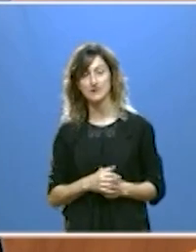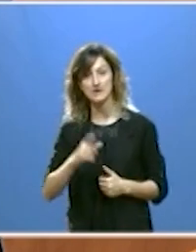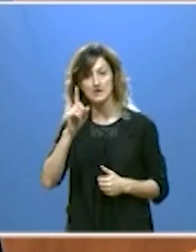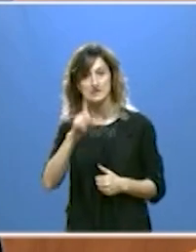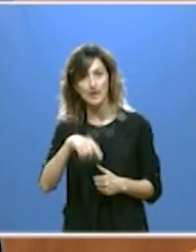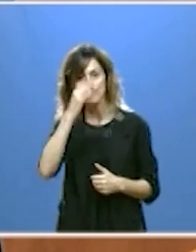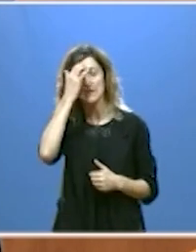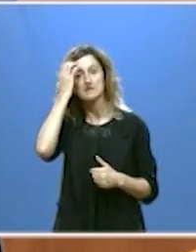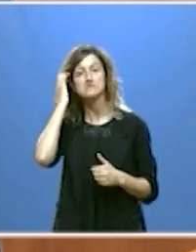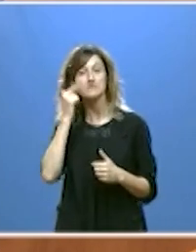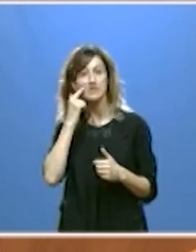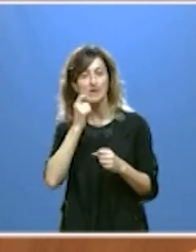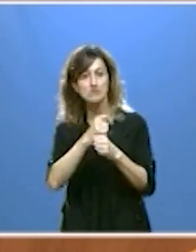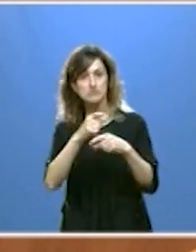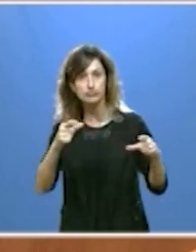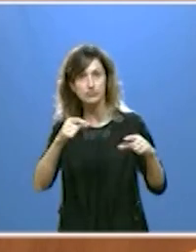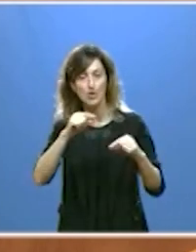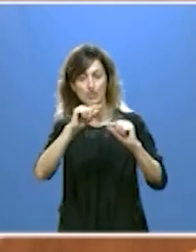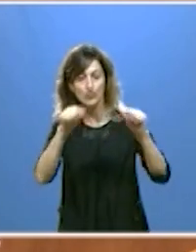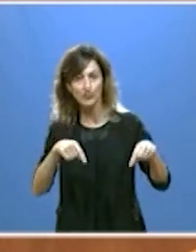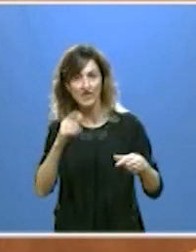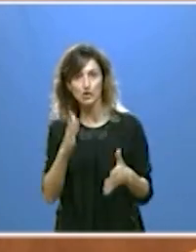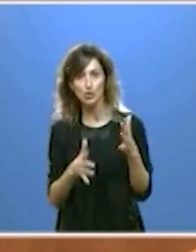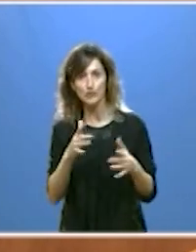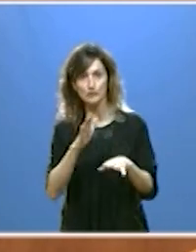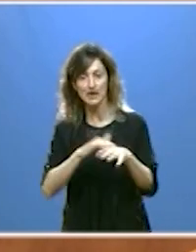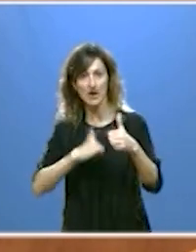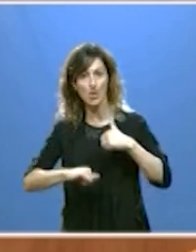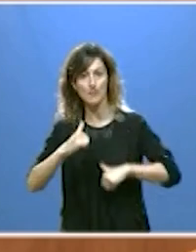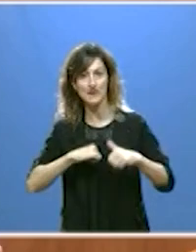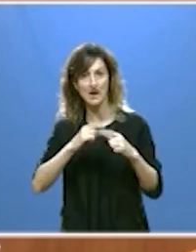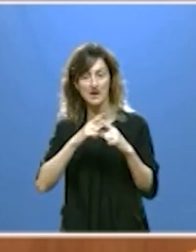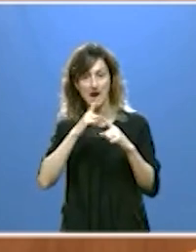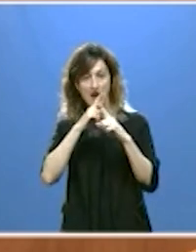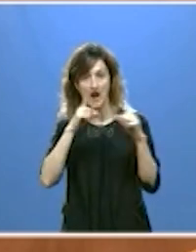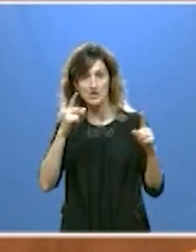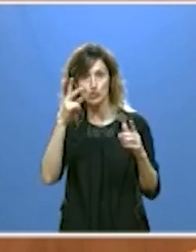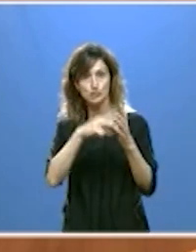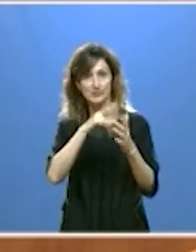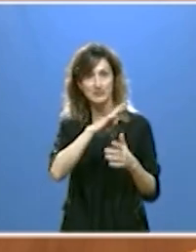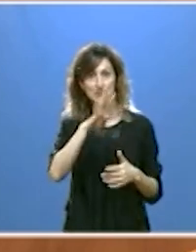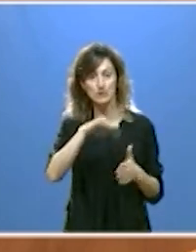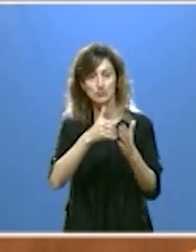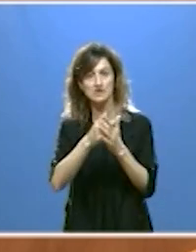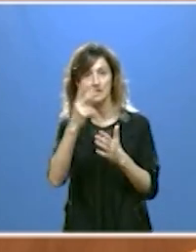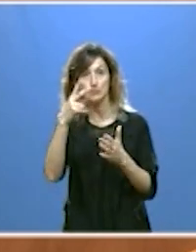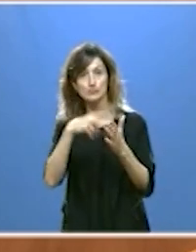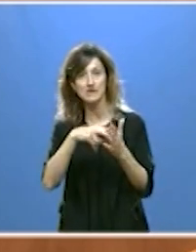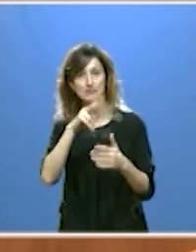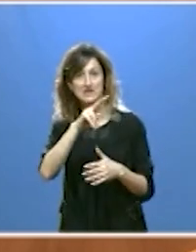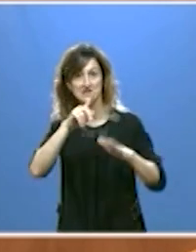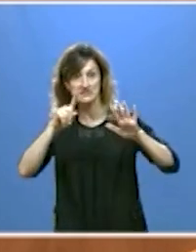progresiva a todas las provincias de robots quirúrgicos a lo largo del año 2024-2026 que